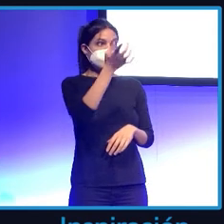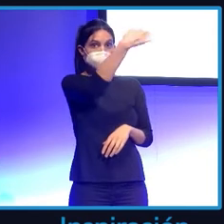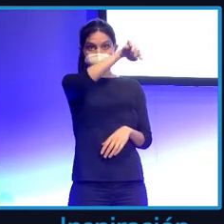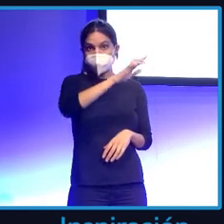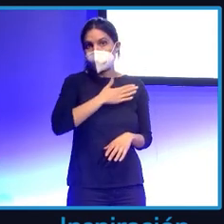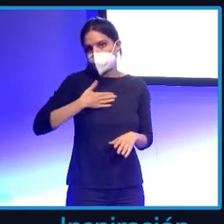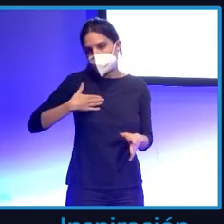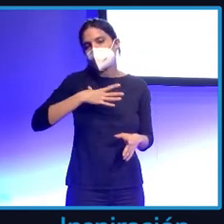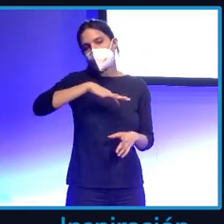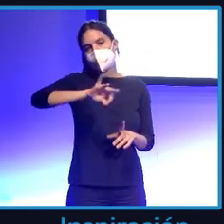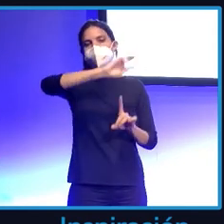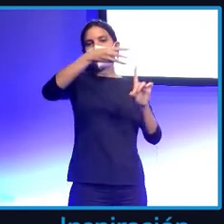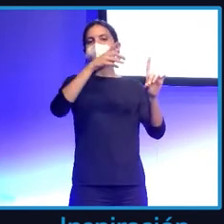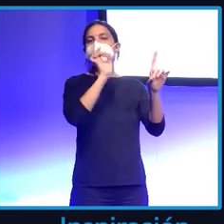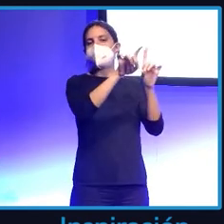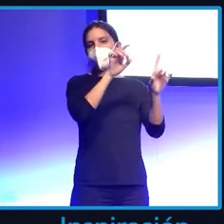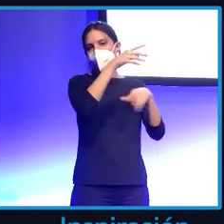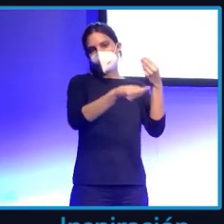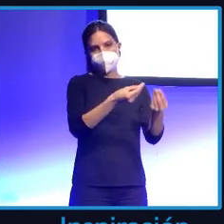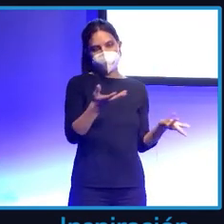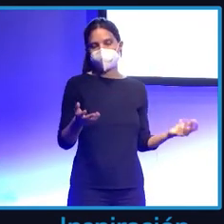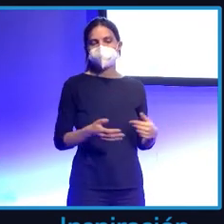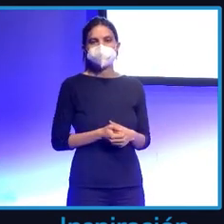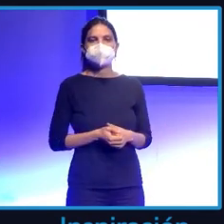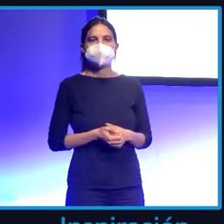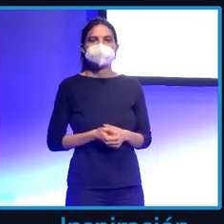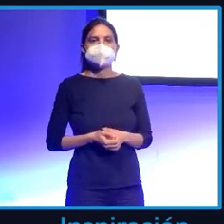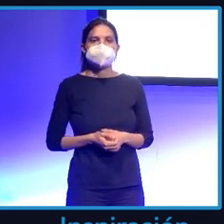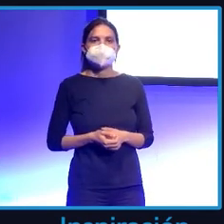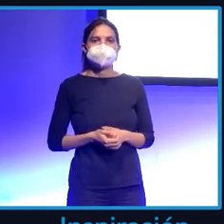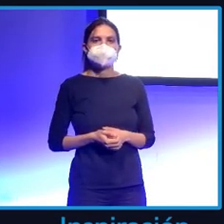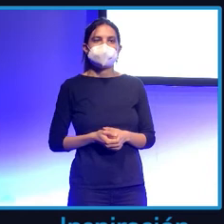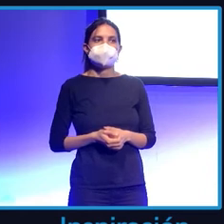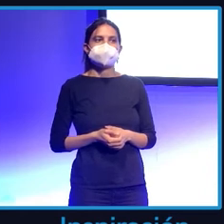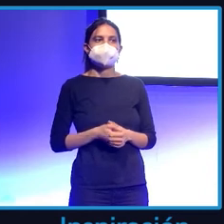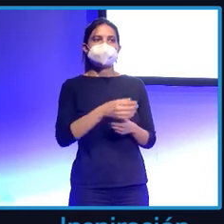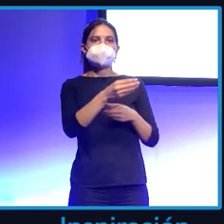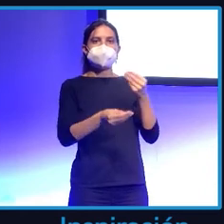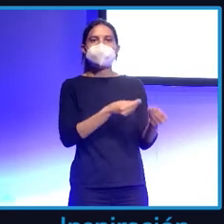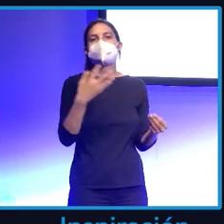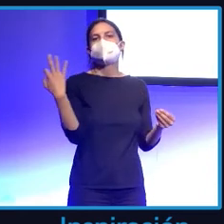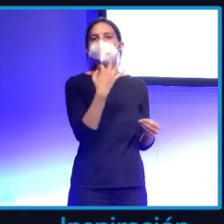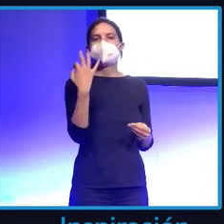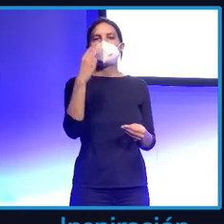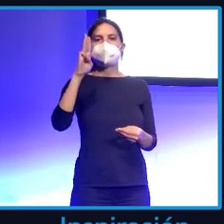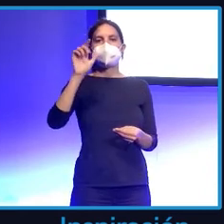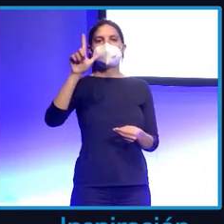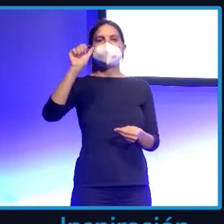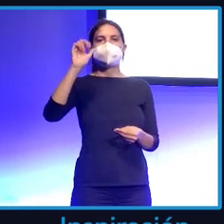con el enlace. Dura cuatro minutos y no lo vamos a poder ver ahora. Lo que hace es un clustering. Clustering